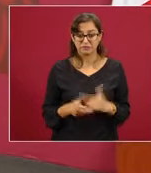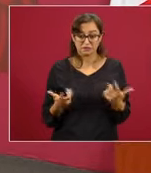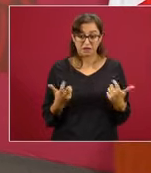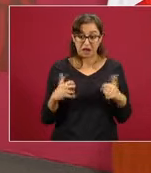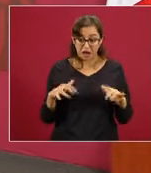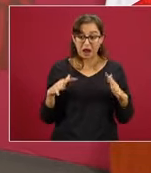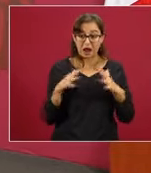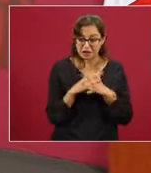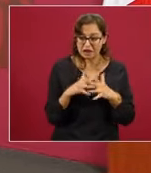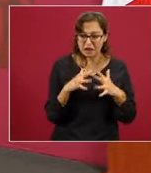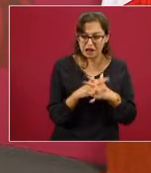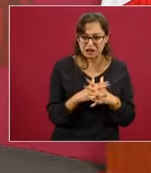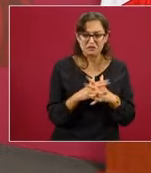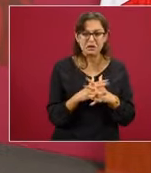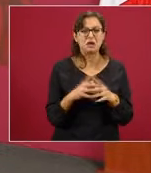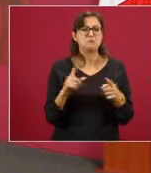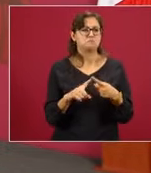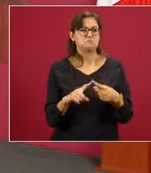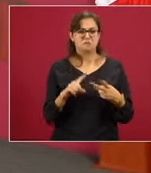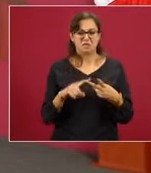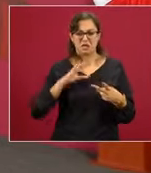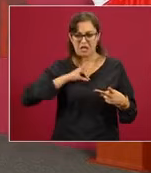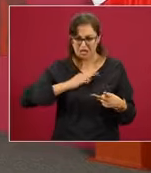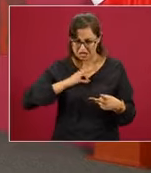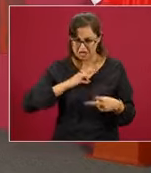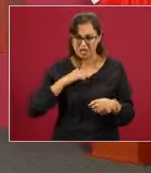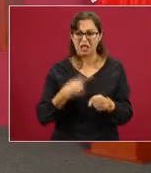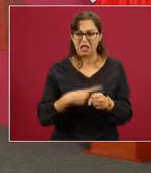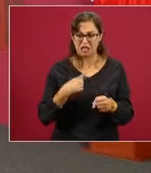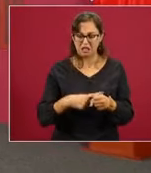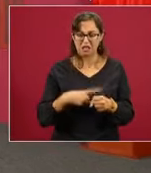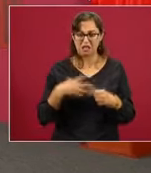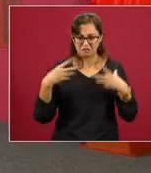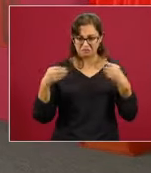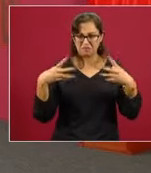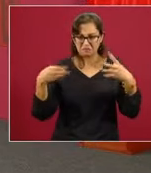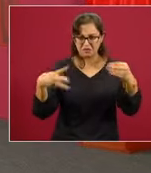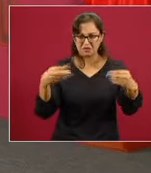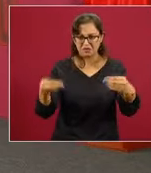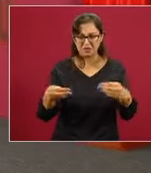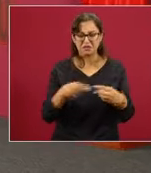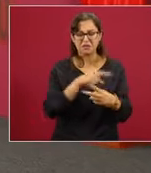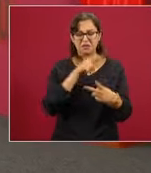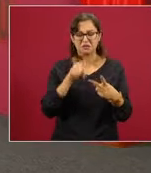enfrentamientos, sino también por epidemias y por hambre. gripe también.